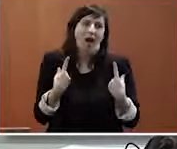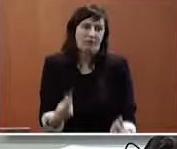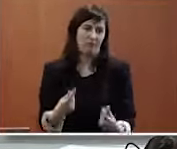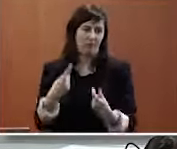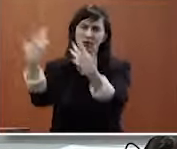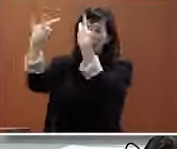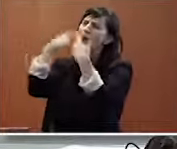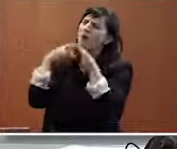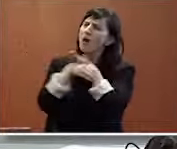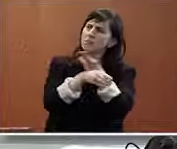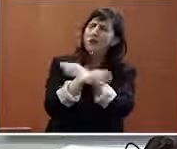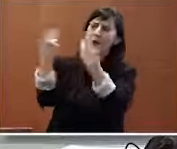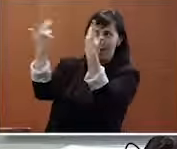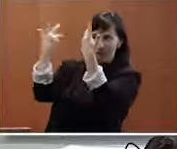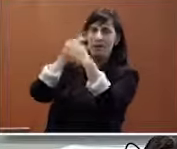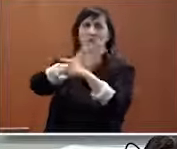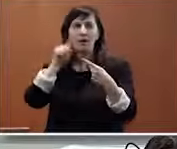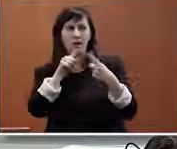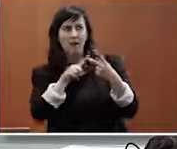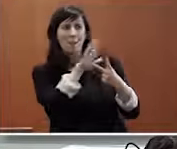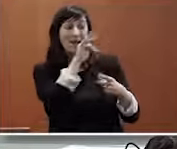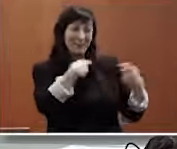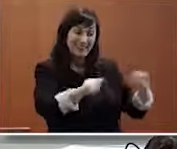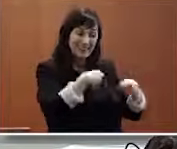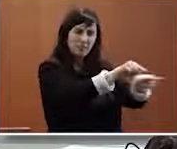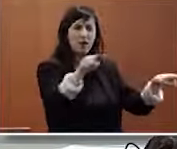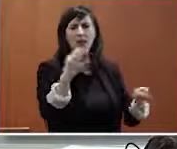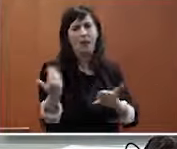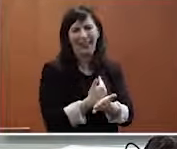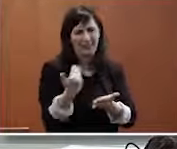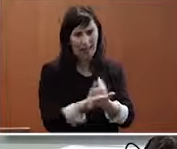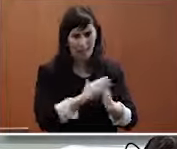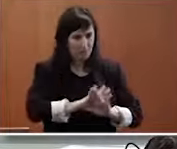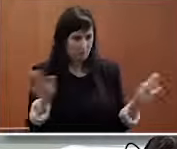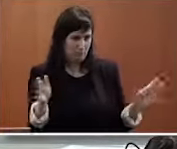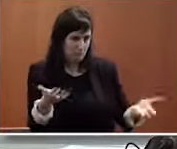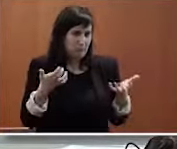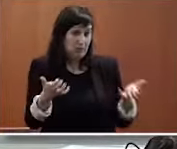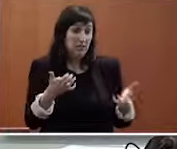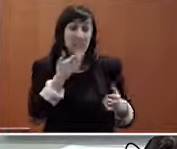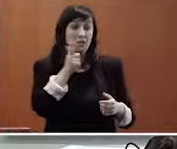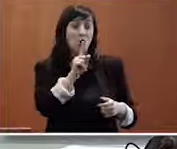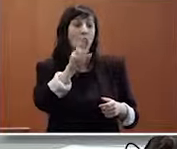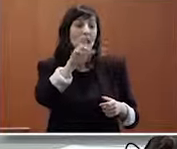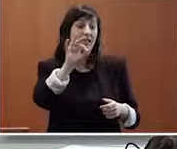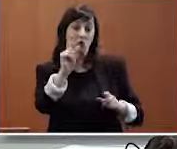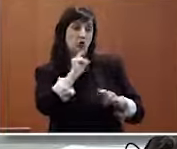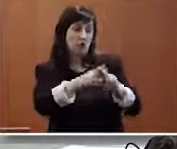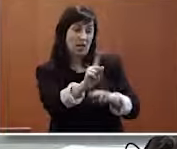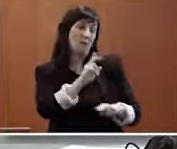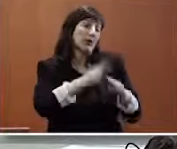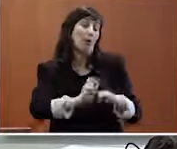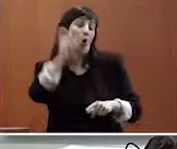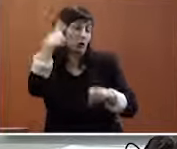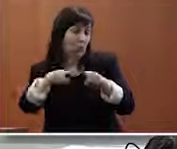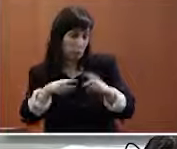nos temas de accesibilidad pero teníamos clara unha cosa tenían que ser tiendas rentables porque senón non seria responsabilidade social. Estaríamos hablando de outro